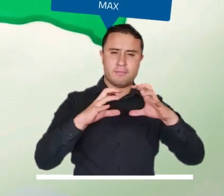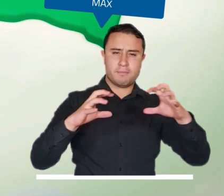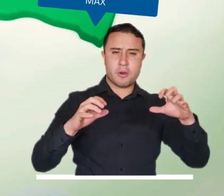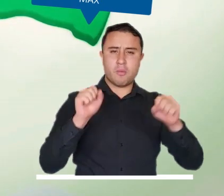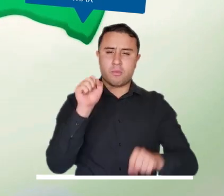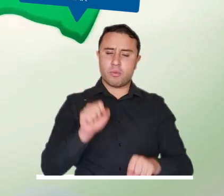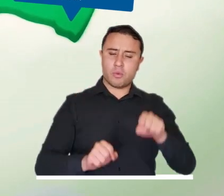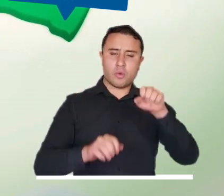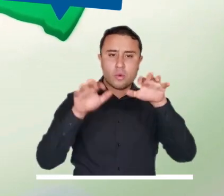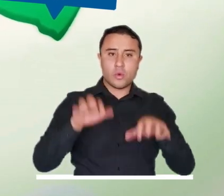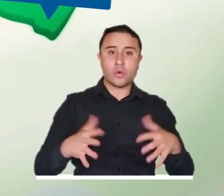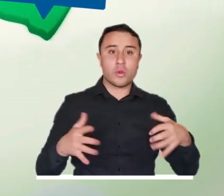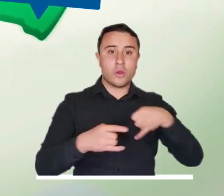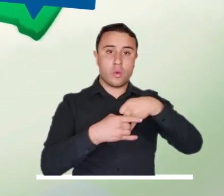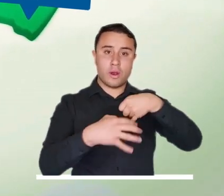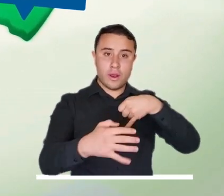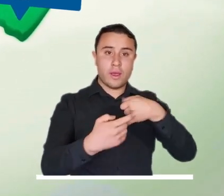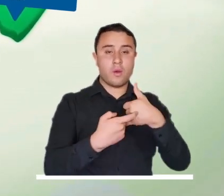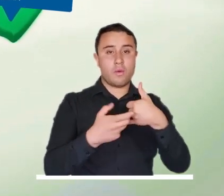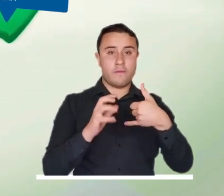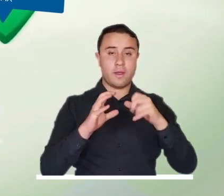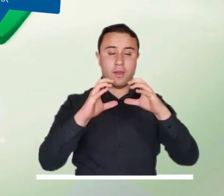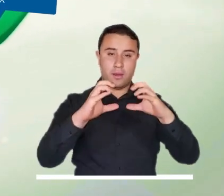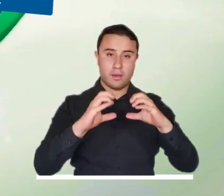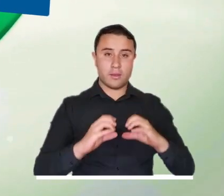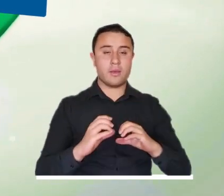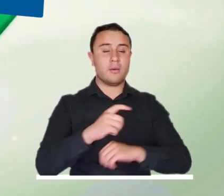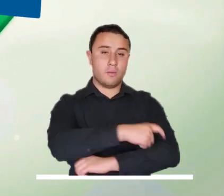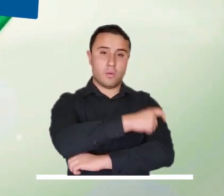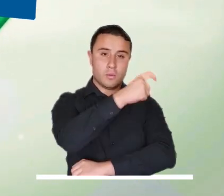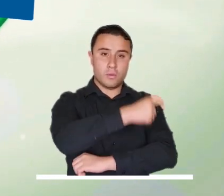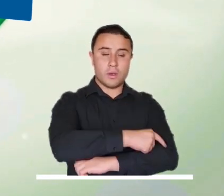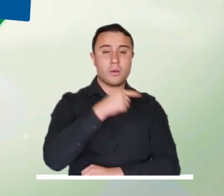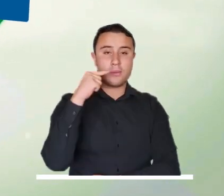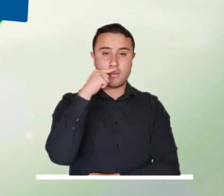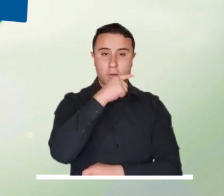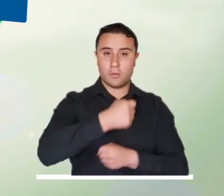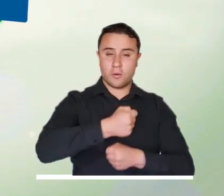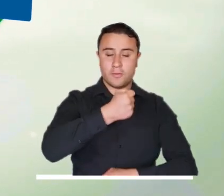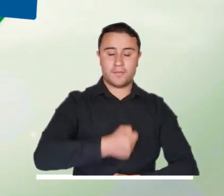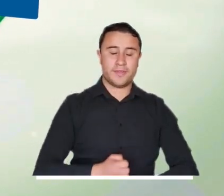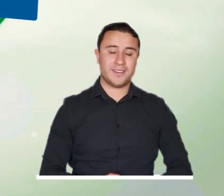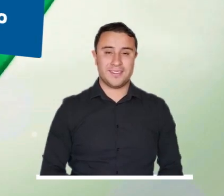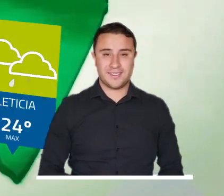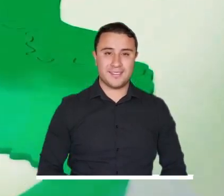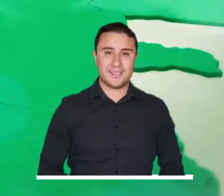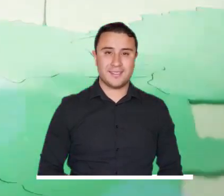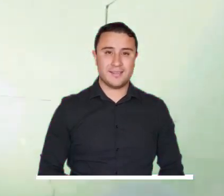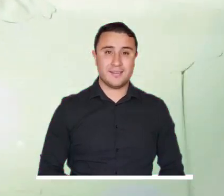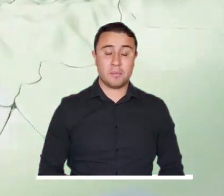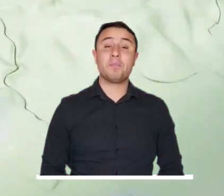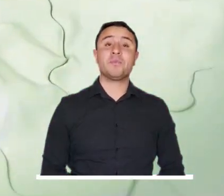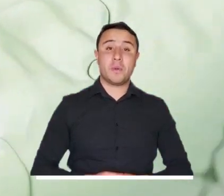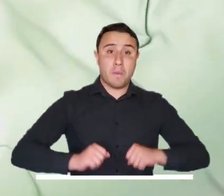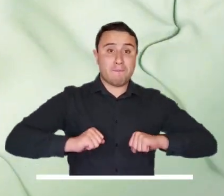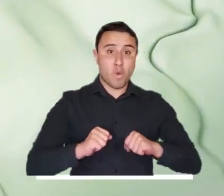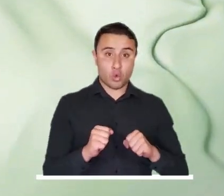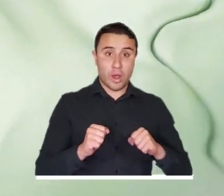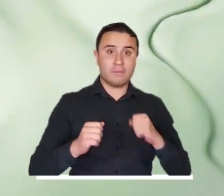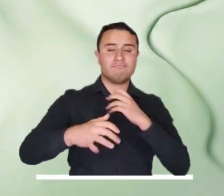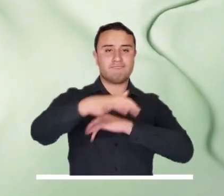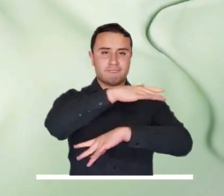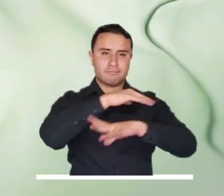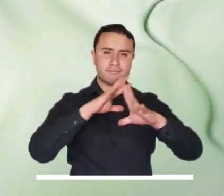y mayormente cubiertos, con posibles lluvias en sectores de Guainía, Guaviare, Caquetá, Putumayo, Amazonas y Baupés.